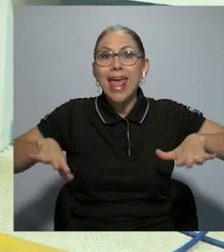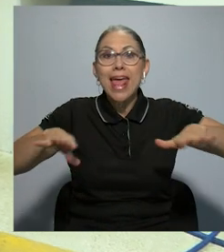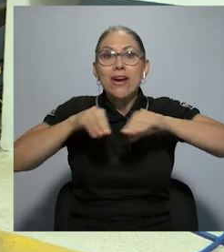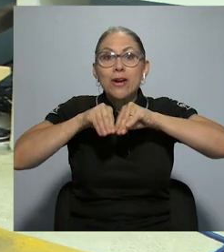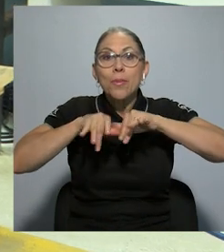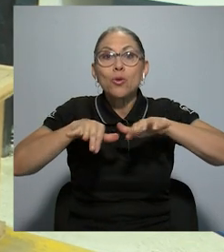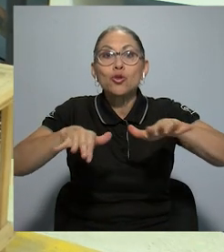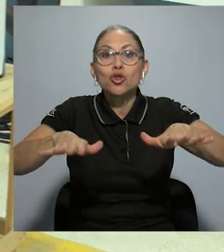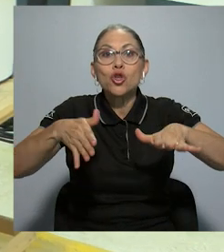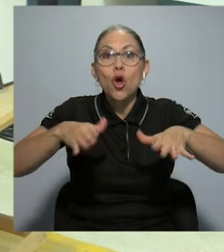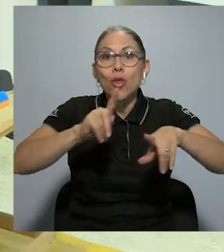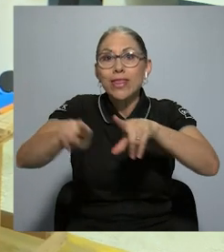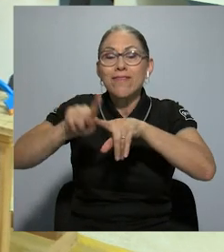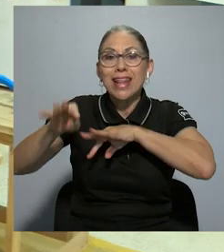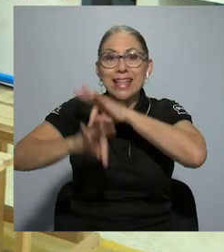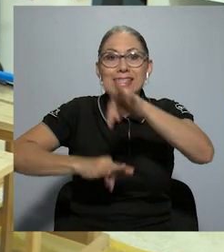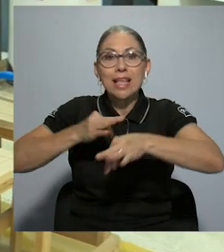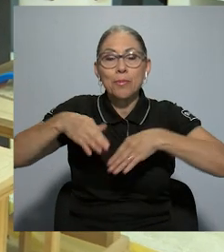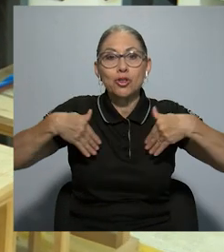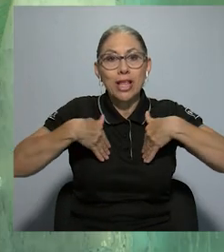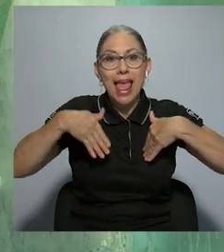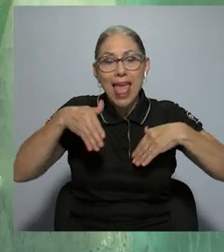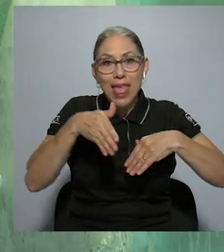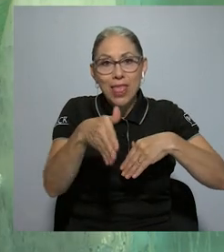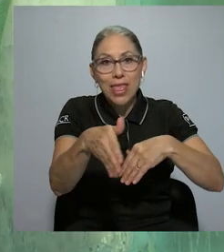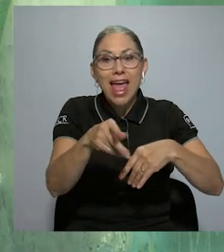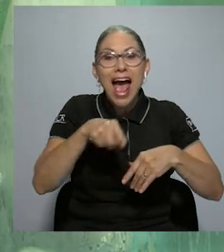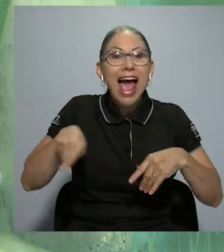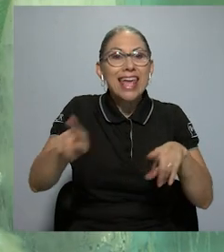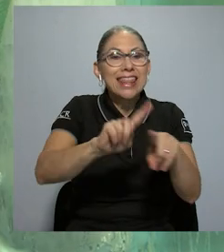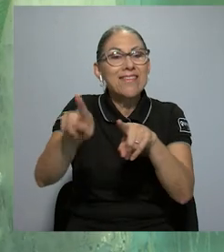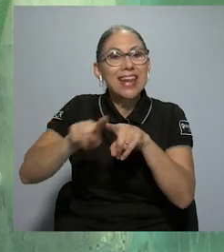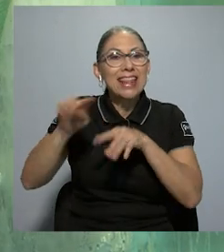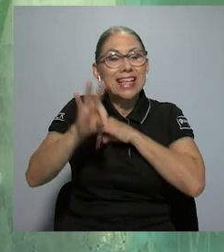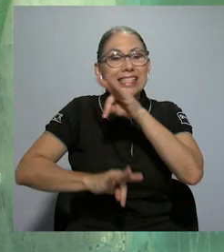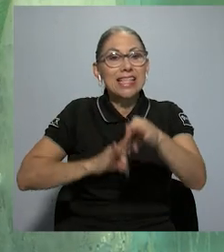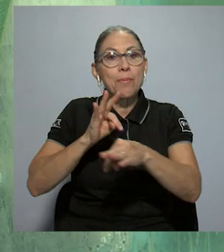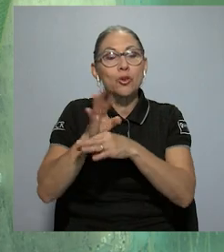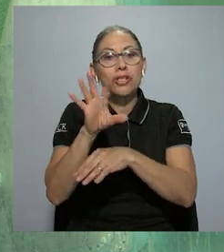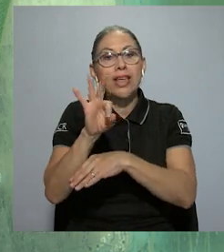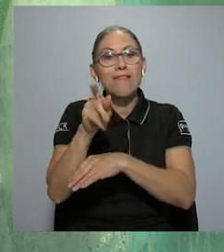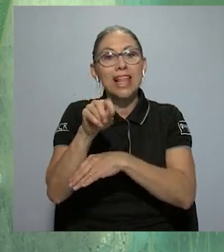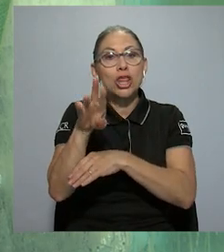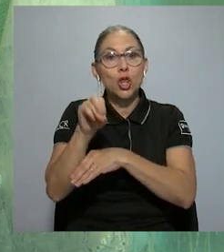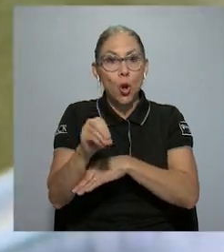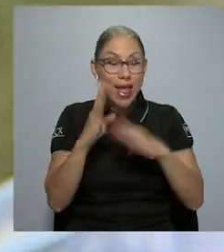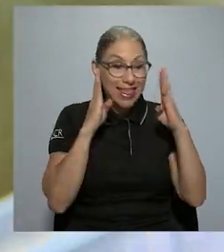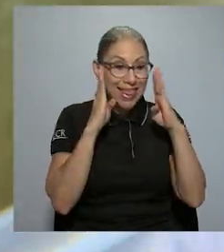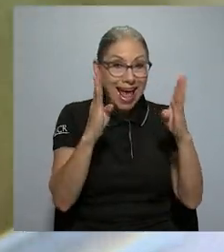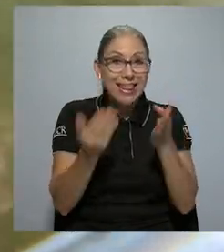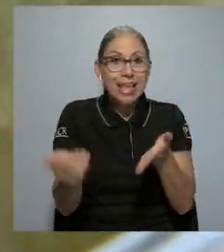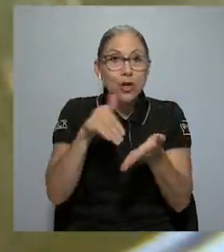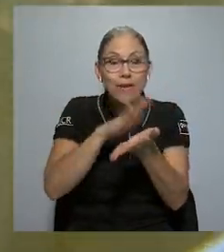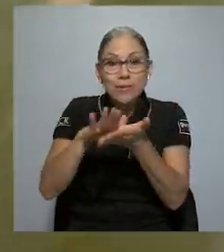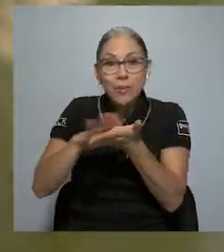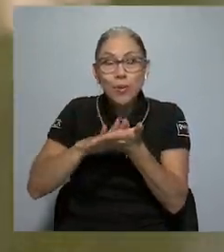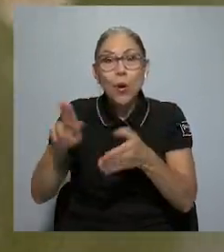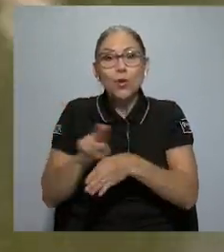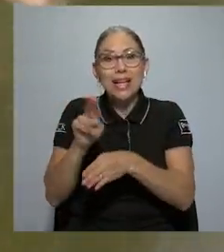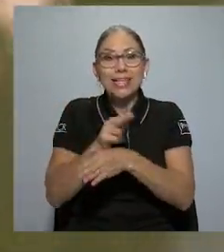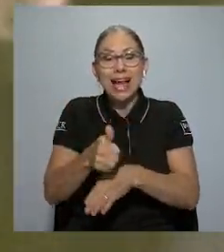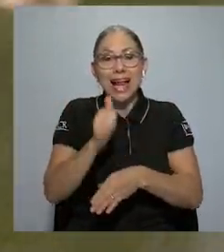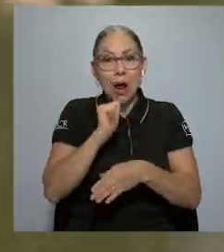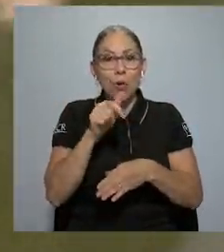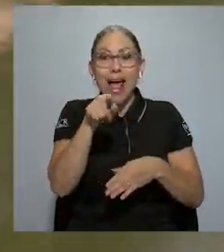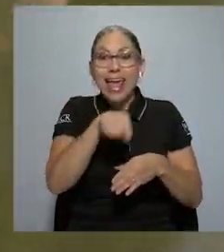controlado donde hay distintos tipos de filtración que tratan y reutilizan el agua. El sistema se diseñó para contar